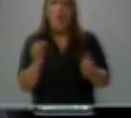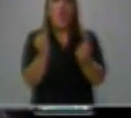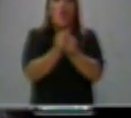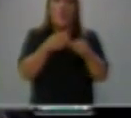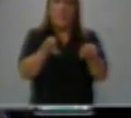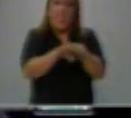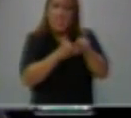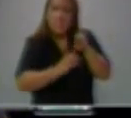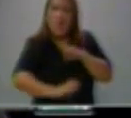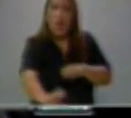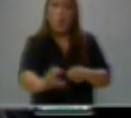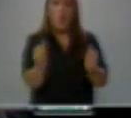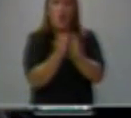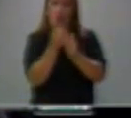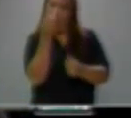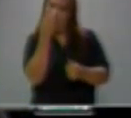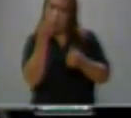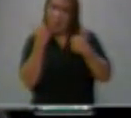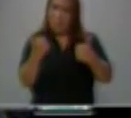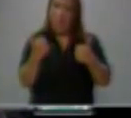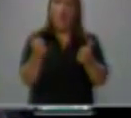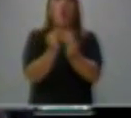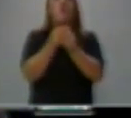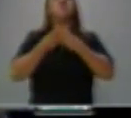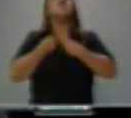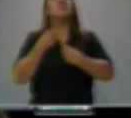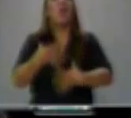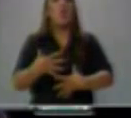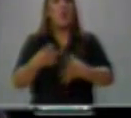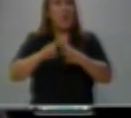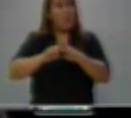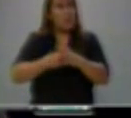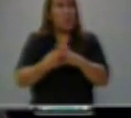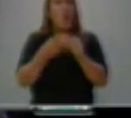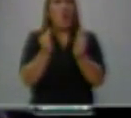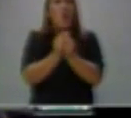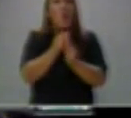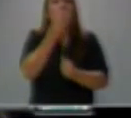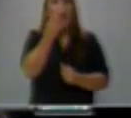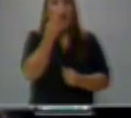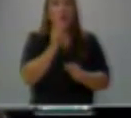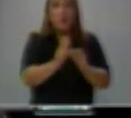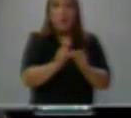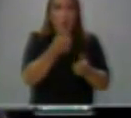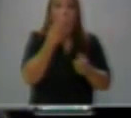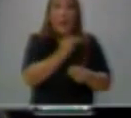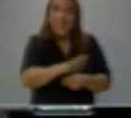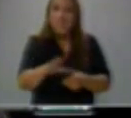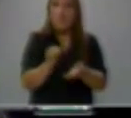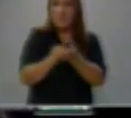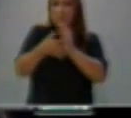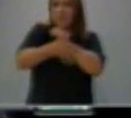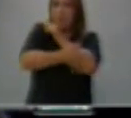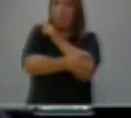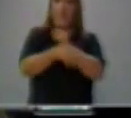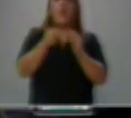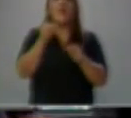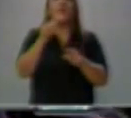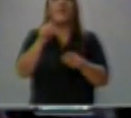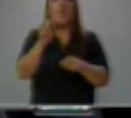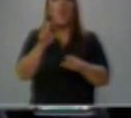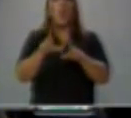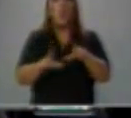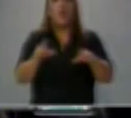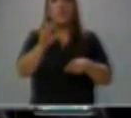desagüe, con nutrición, con salud, comenzando con los más niños, los más pobres de las zonas rurales.